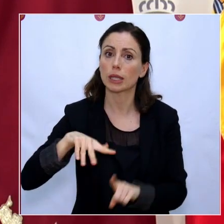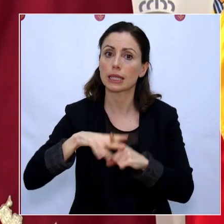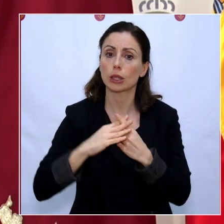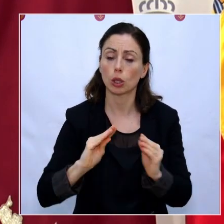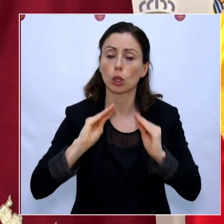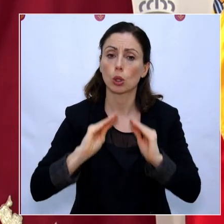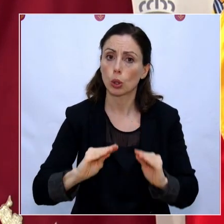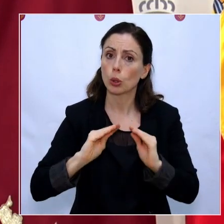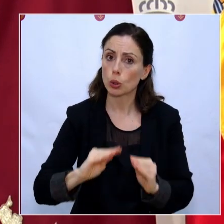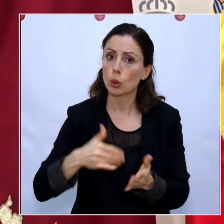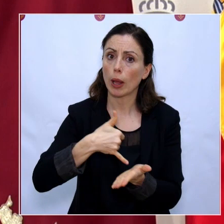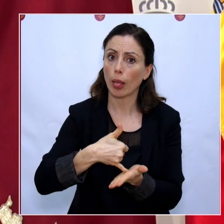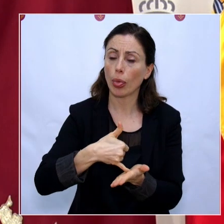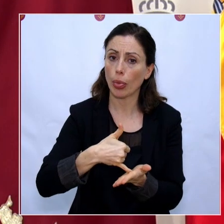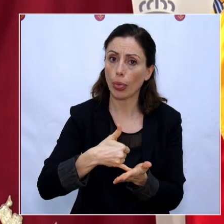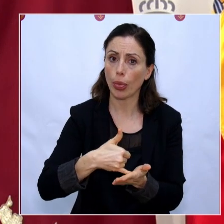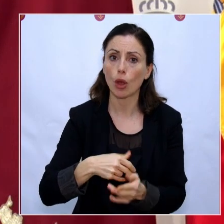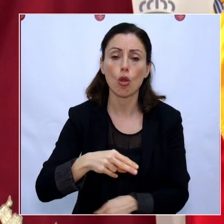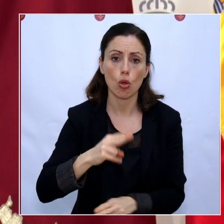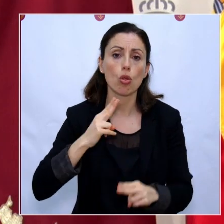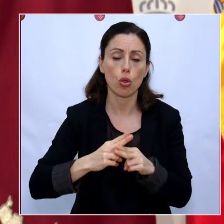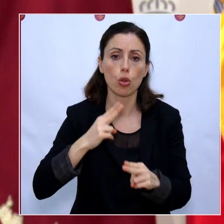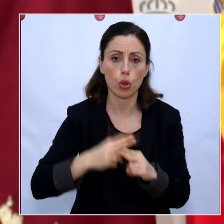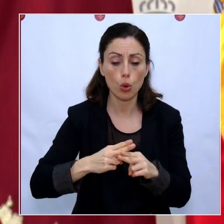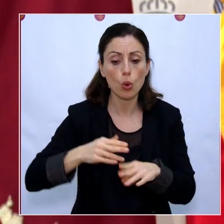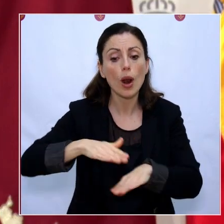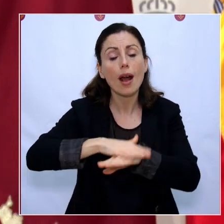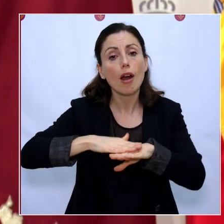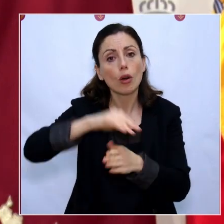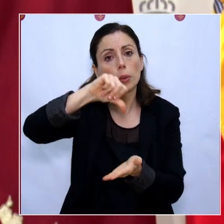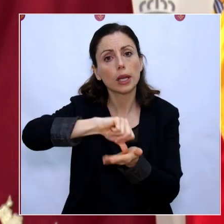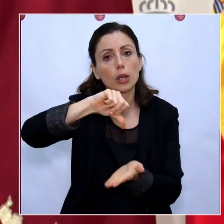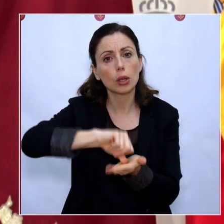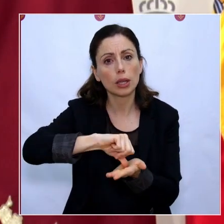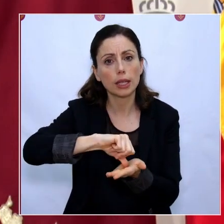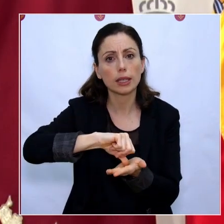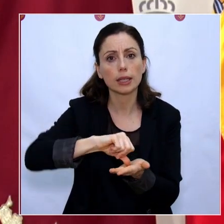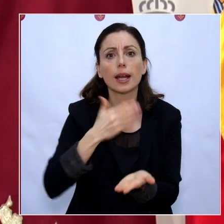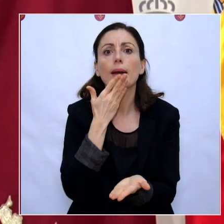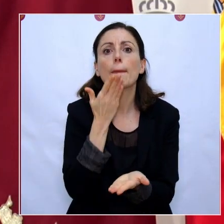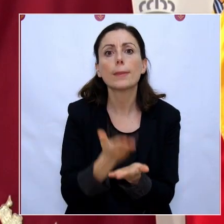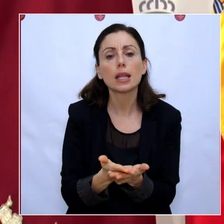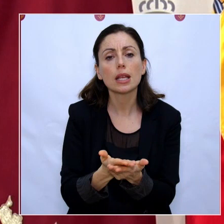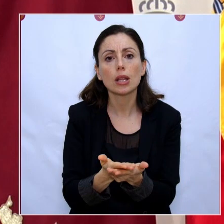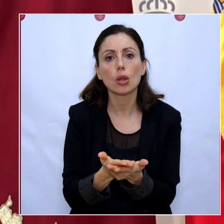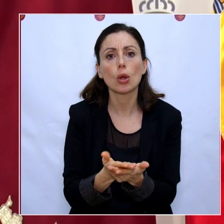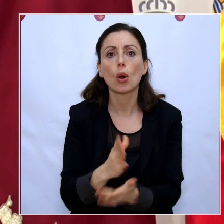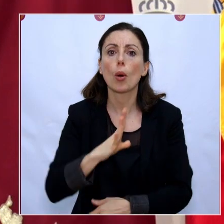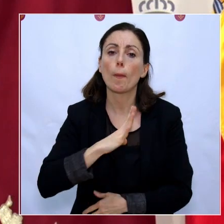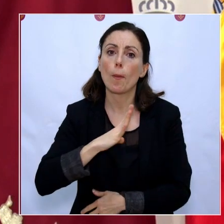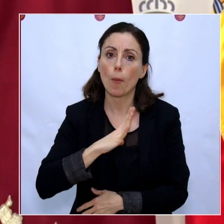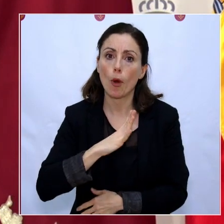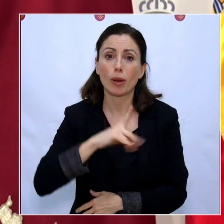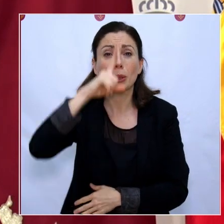vulnerabilidad económica. El Gobierno central debe ser, y así se lo he pedido, más sensible a sus necesidades y suspender,